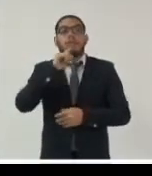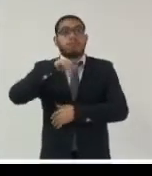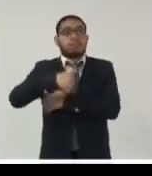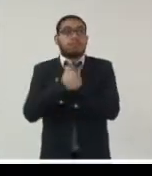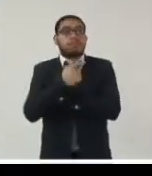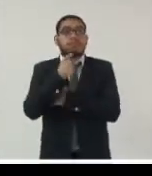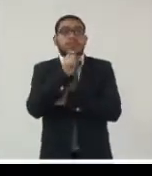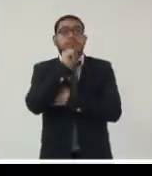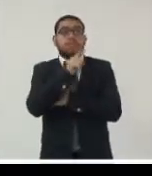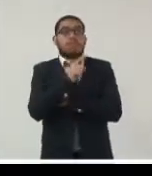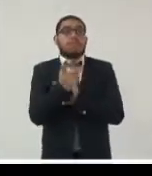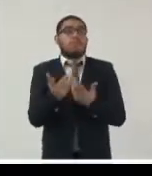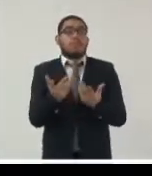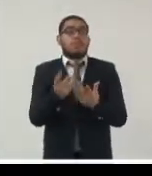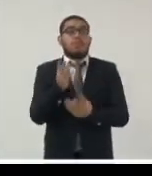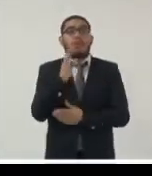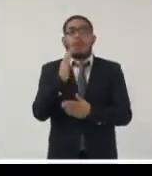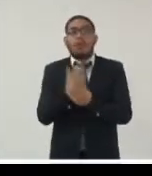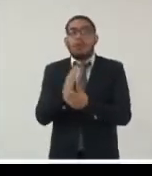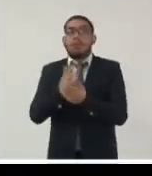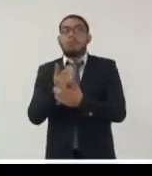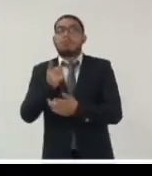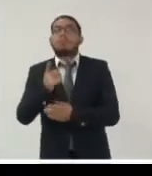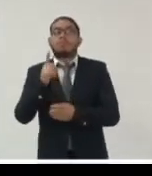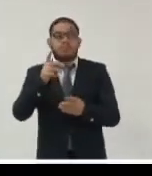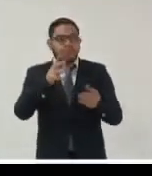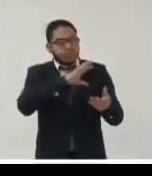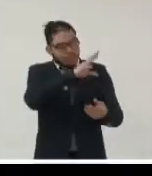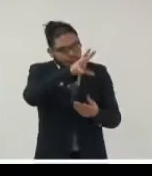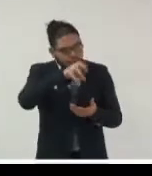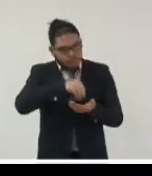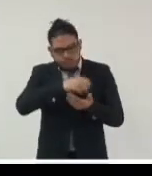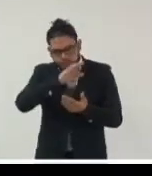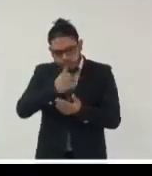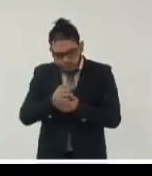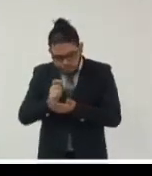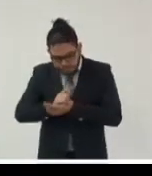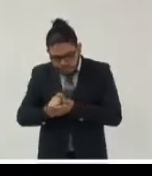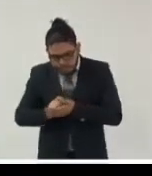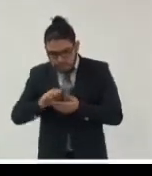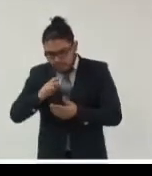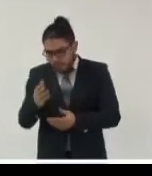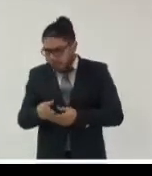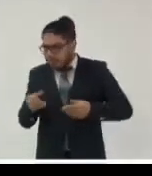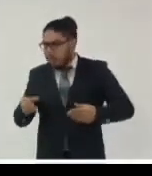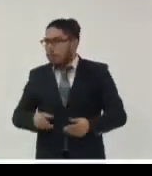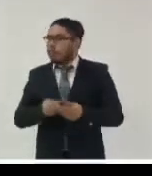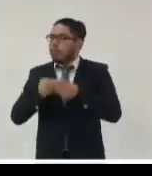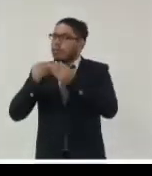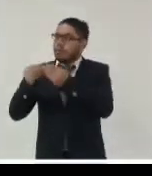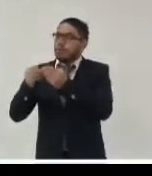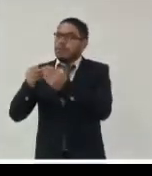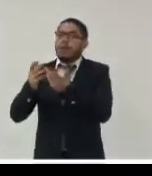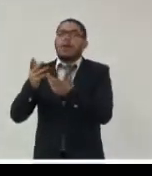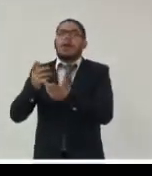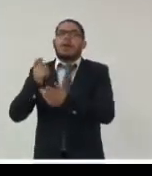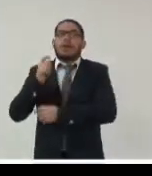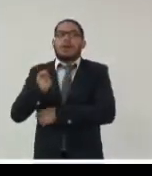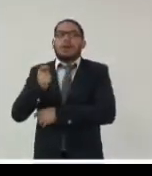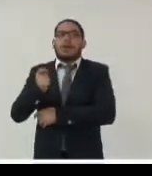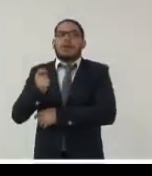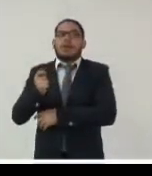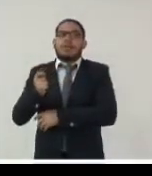SGD se archiva en repositorios archivísticos en repositorios archivísticos